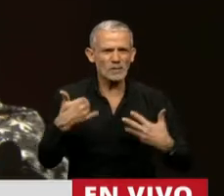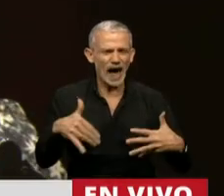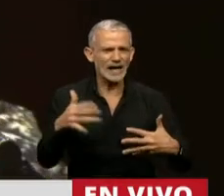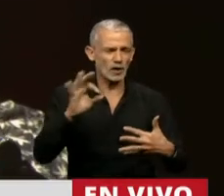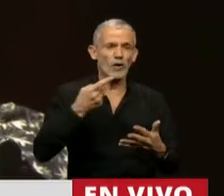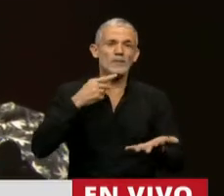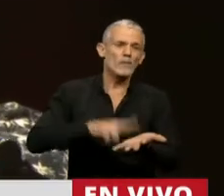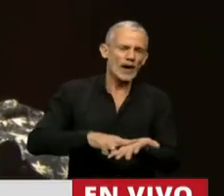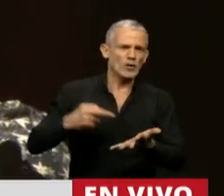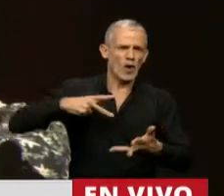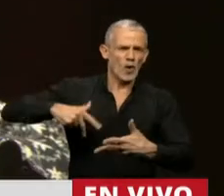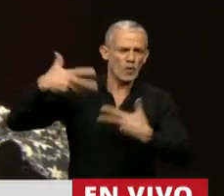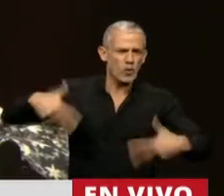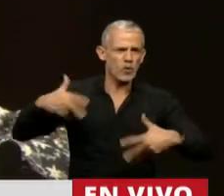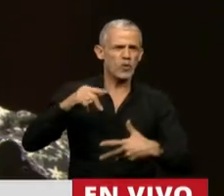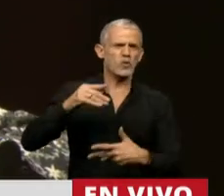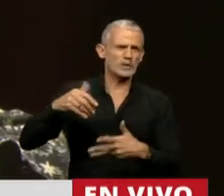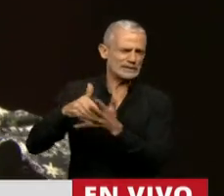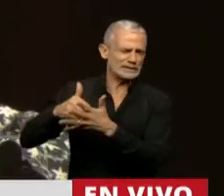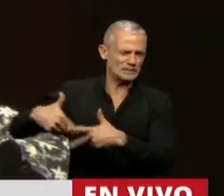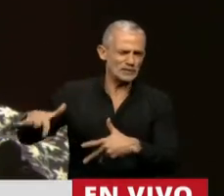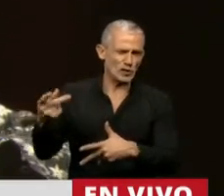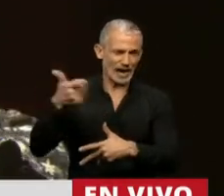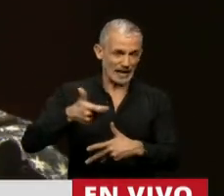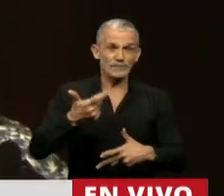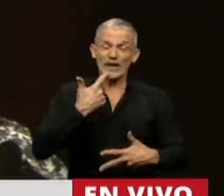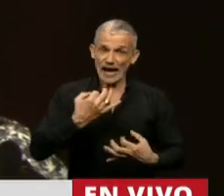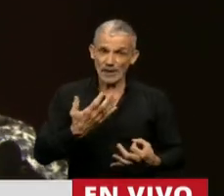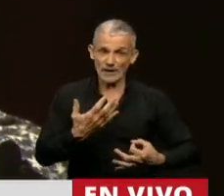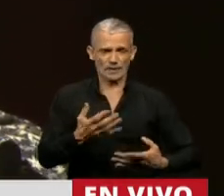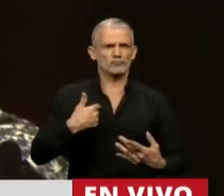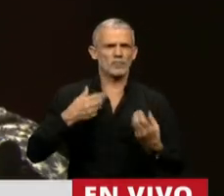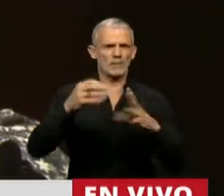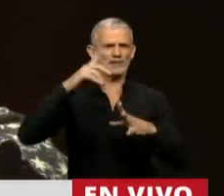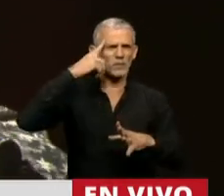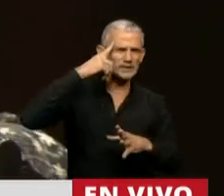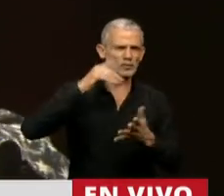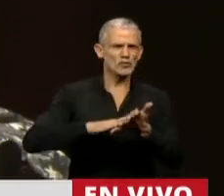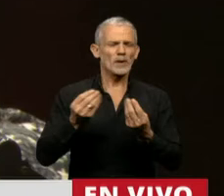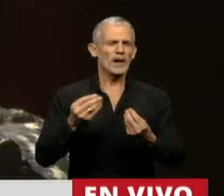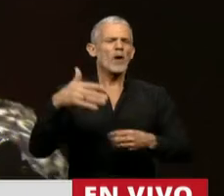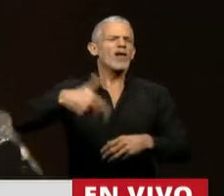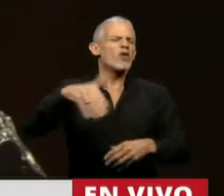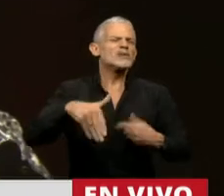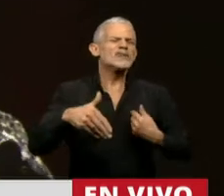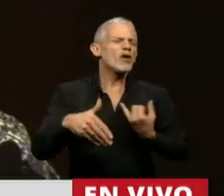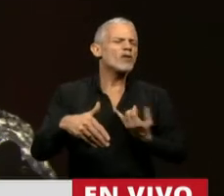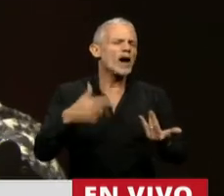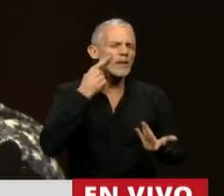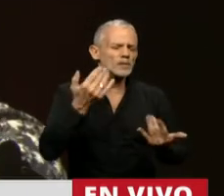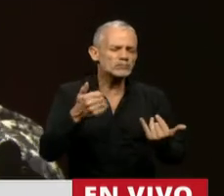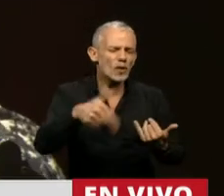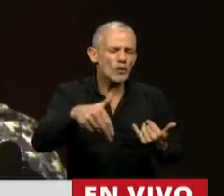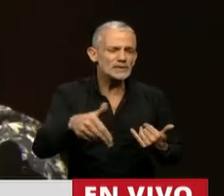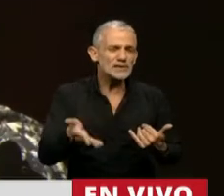algún tipo de impuesto a los billonarios o a la riqueza. Y la verdad es que cuando empezamos a pensar sobre el domicilio, en